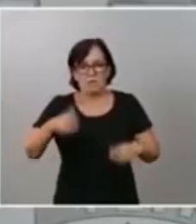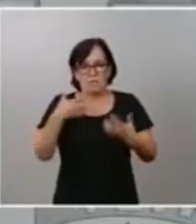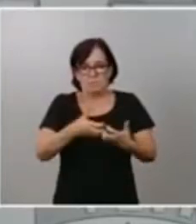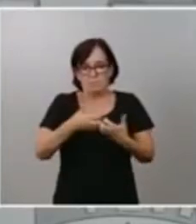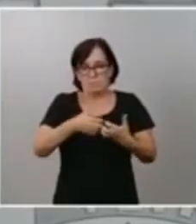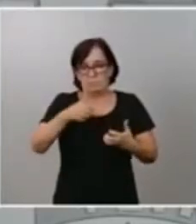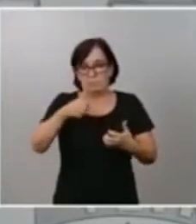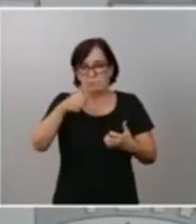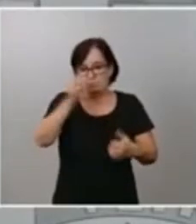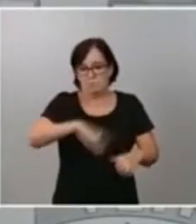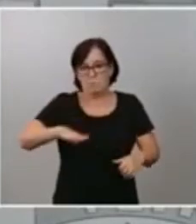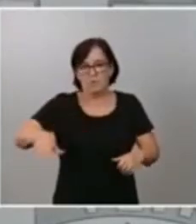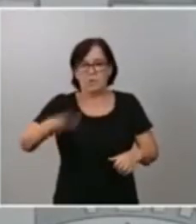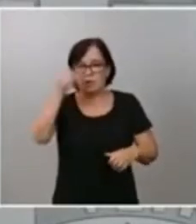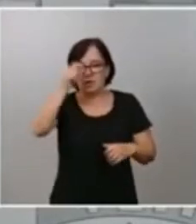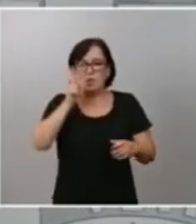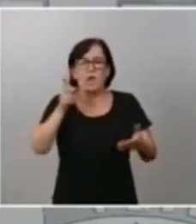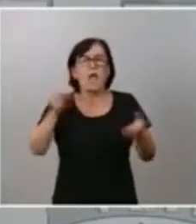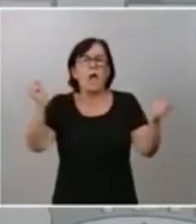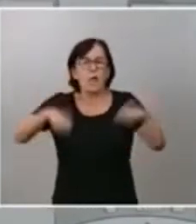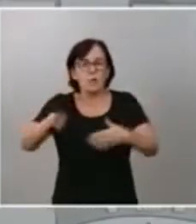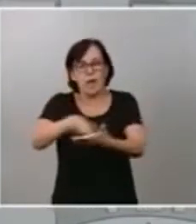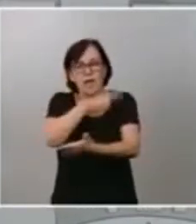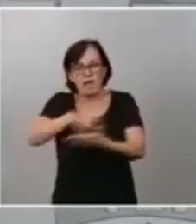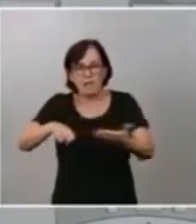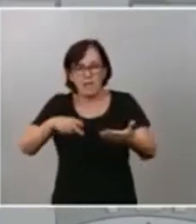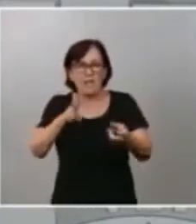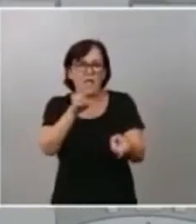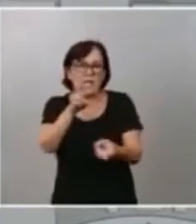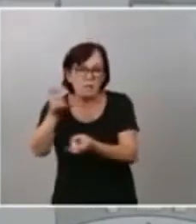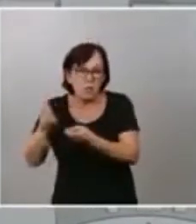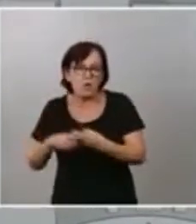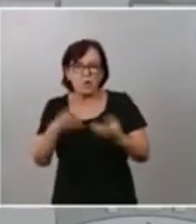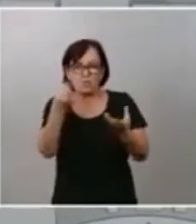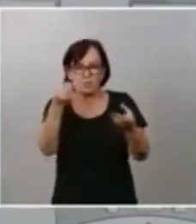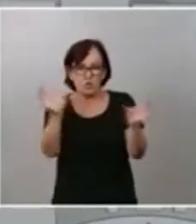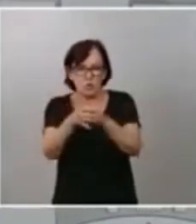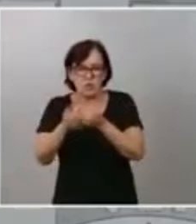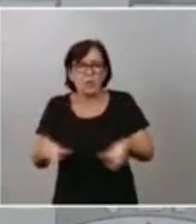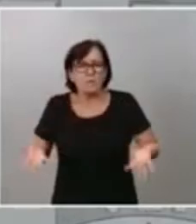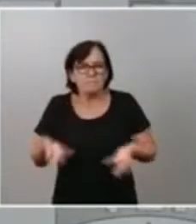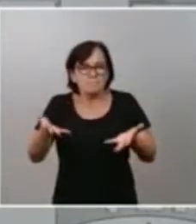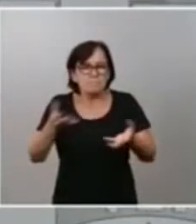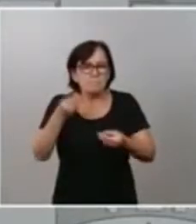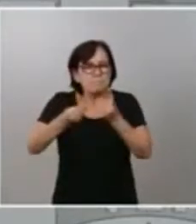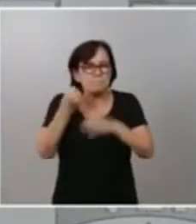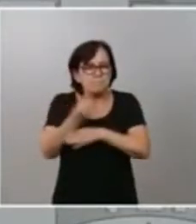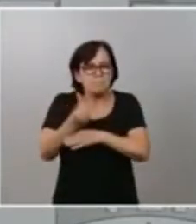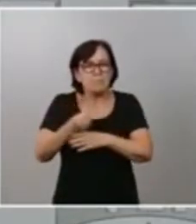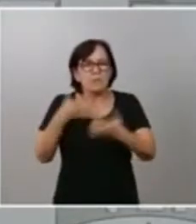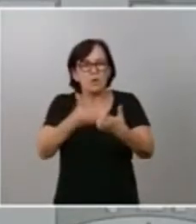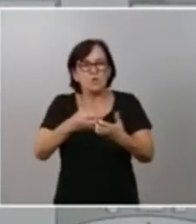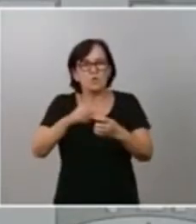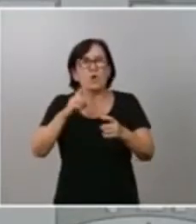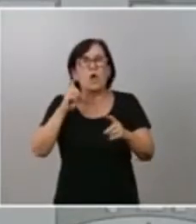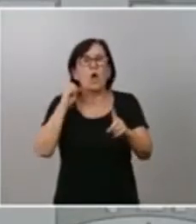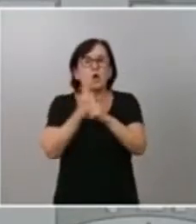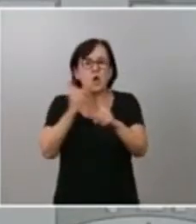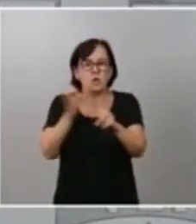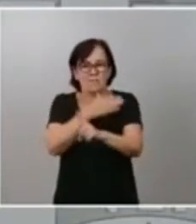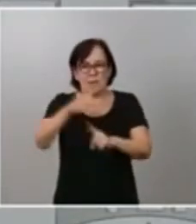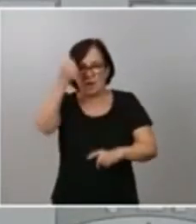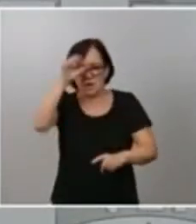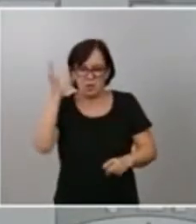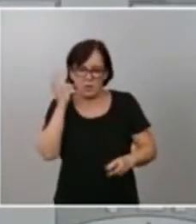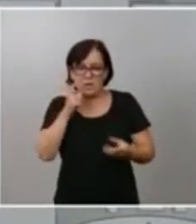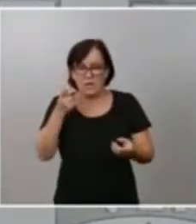de impuestos a muchísimos colectivos impulsar la lucha contra la violencia de género hasta incluso en la pandemia